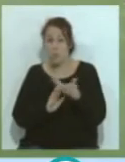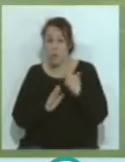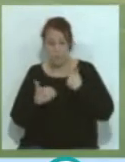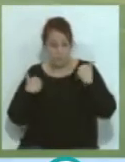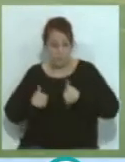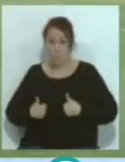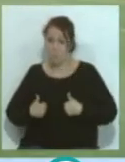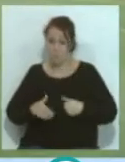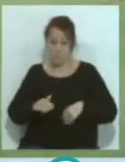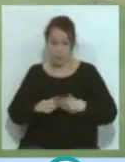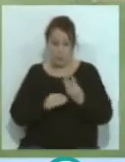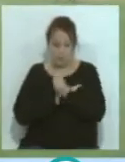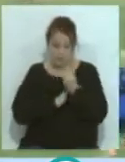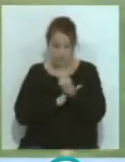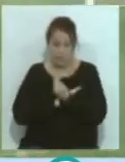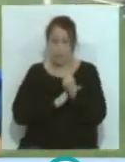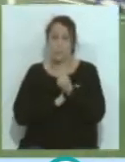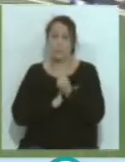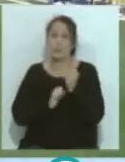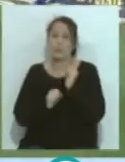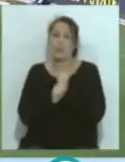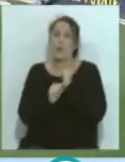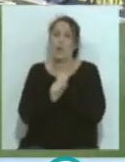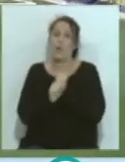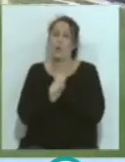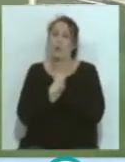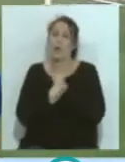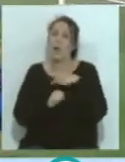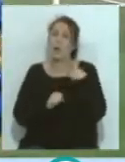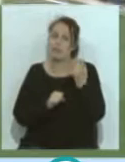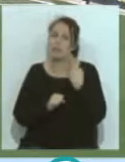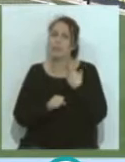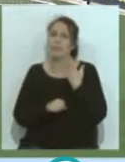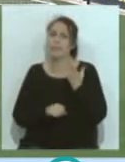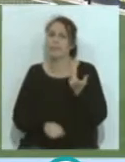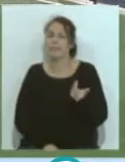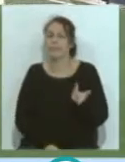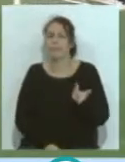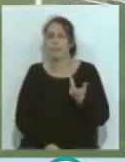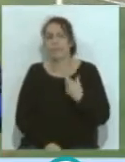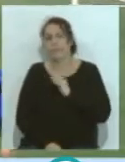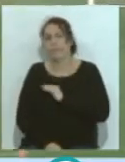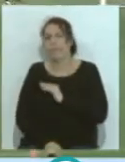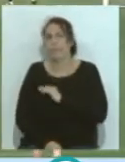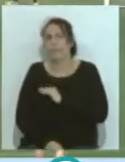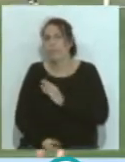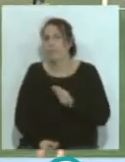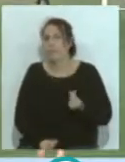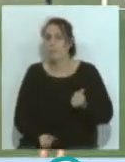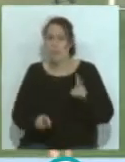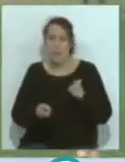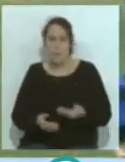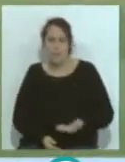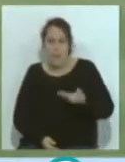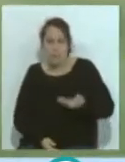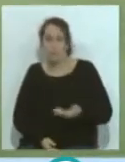física, huir de esos trabajos donde había mucha carga de peso,